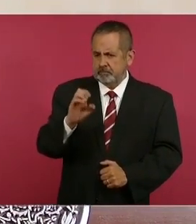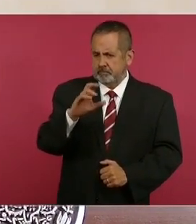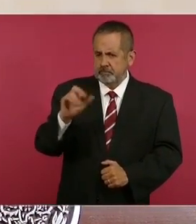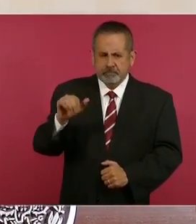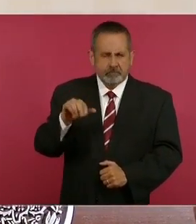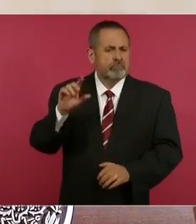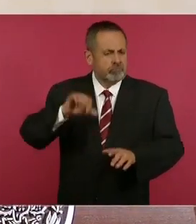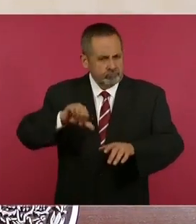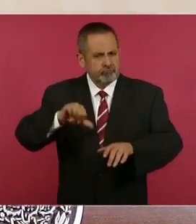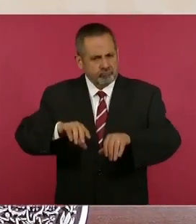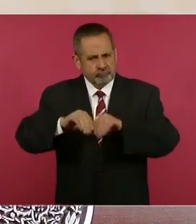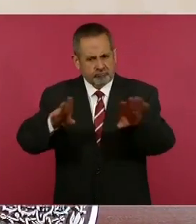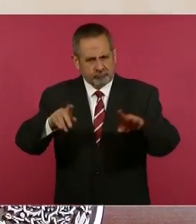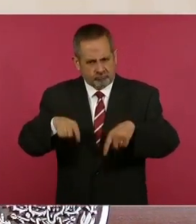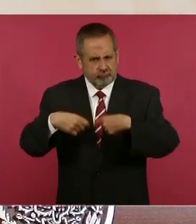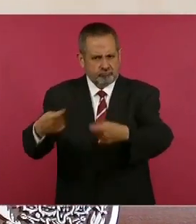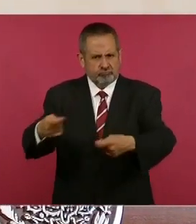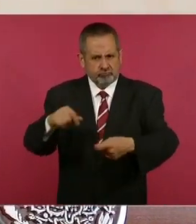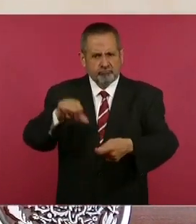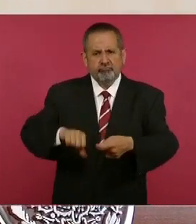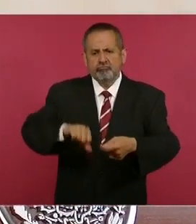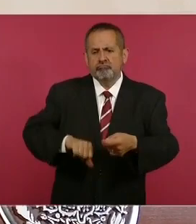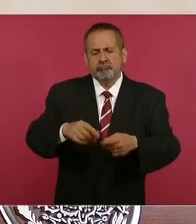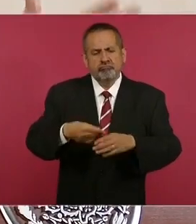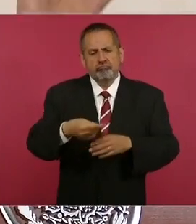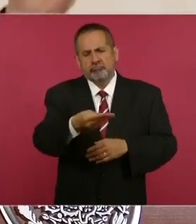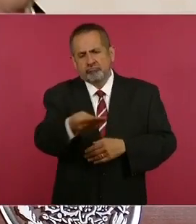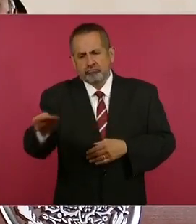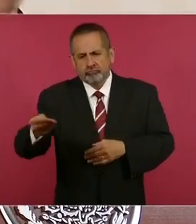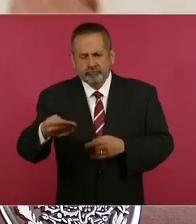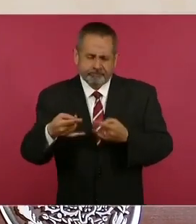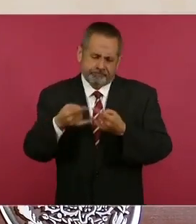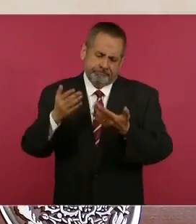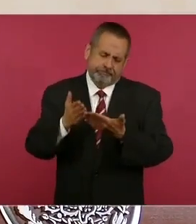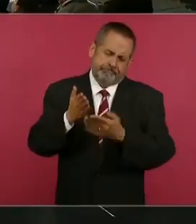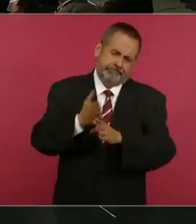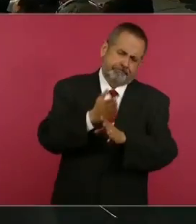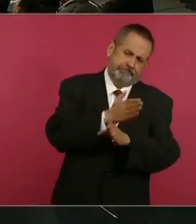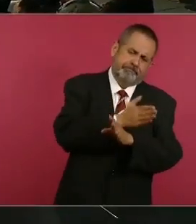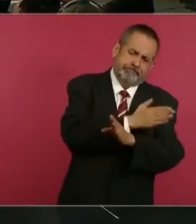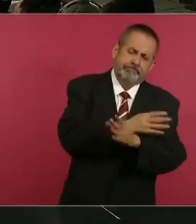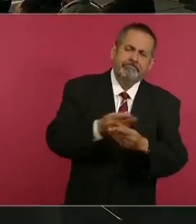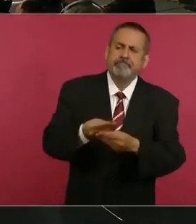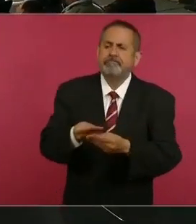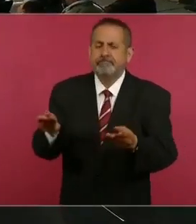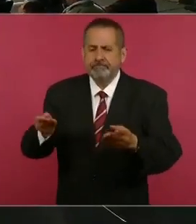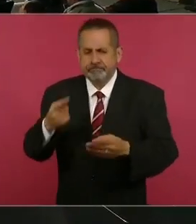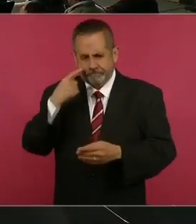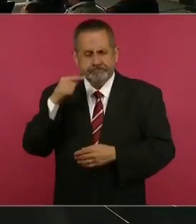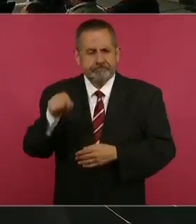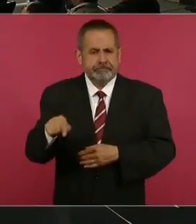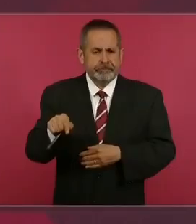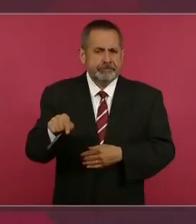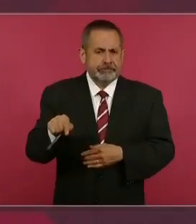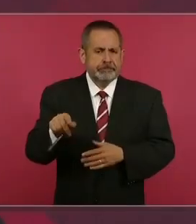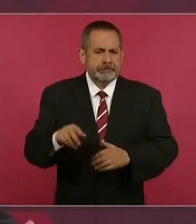sus antecedentes, su